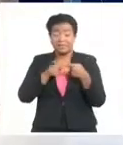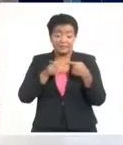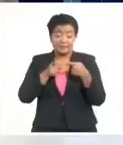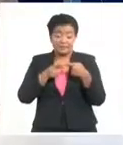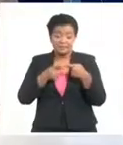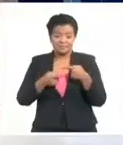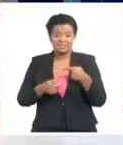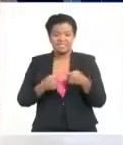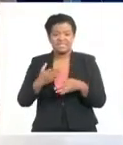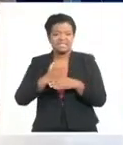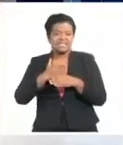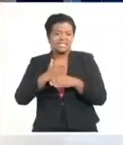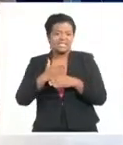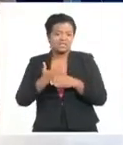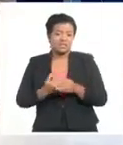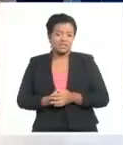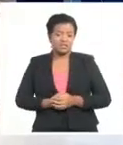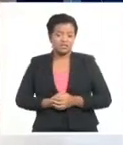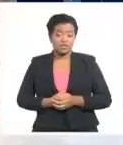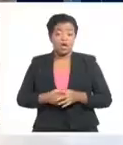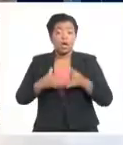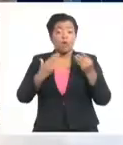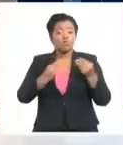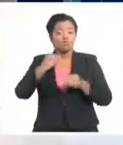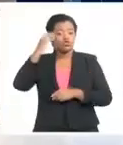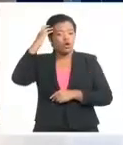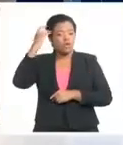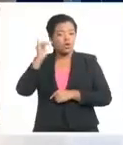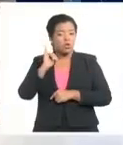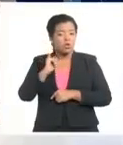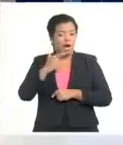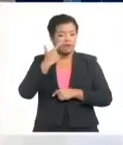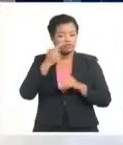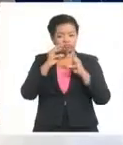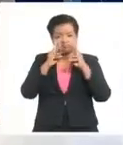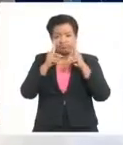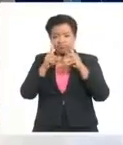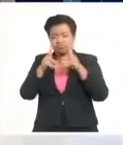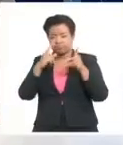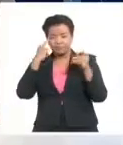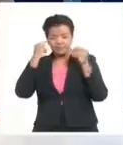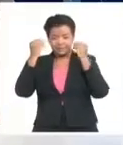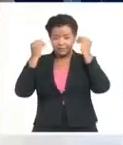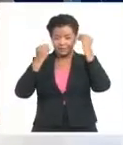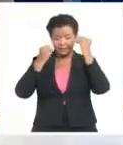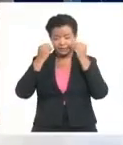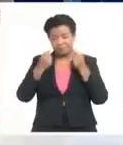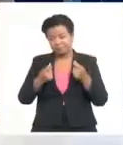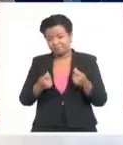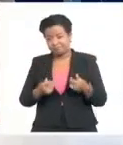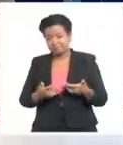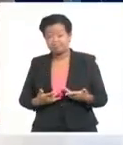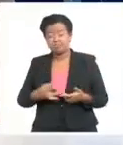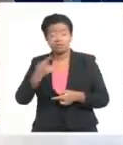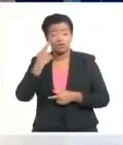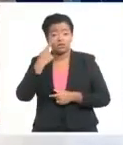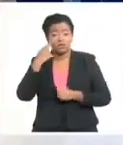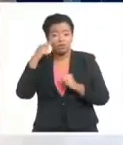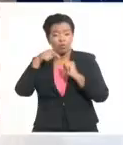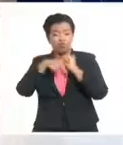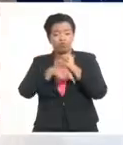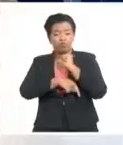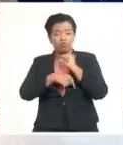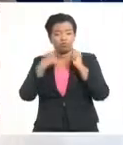que muchos gobiernos están haciendo sus cálculos, que muchos están analizando al detalle y de forma prospectiva